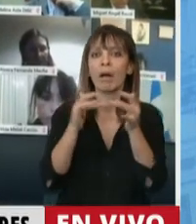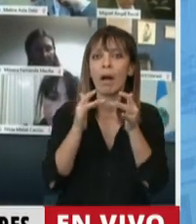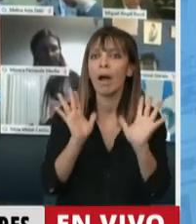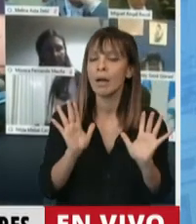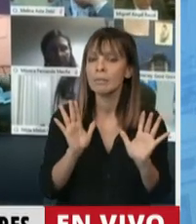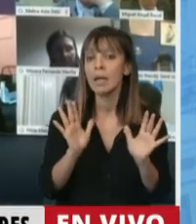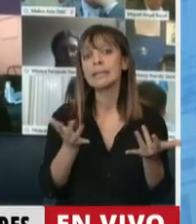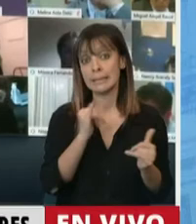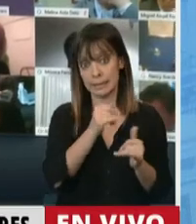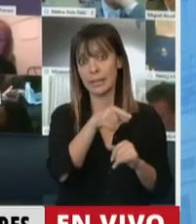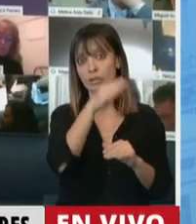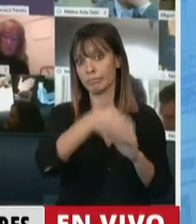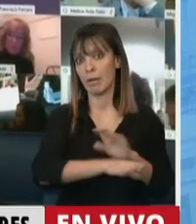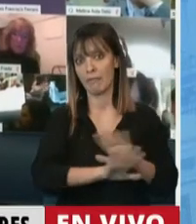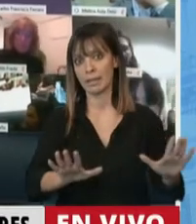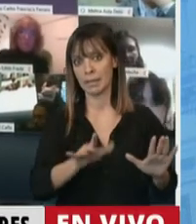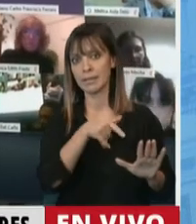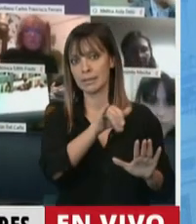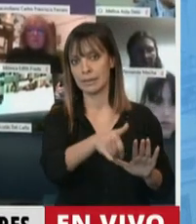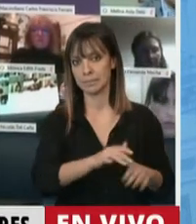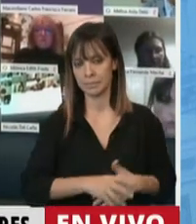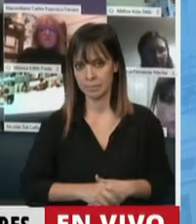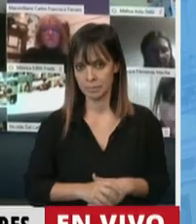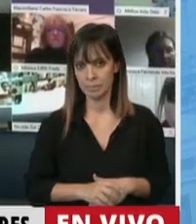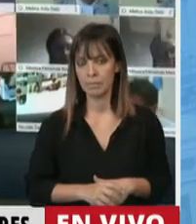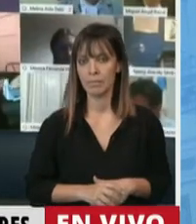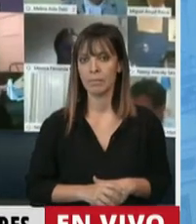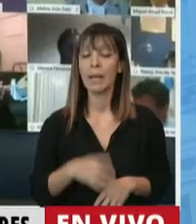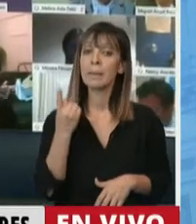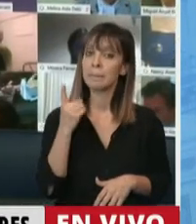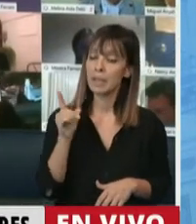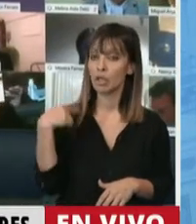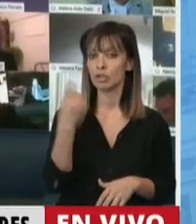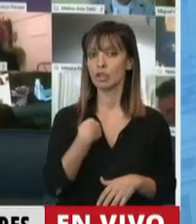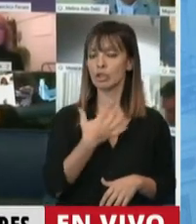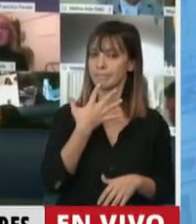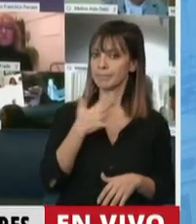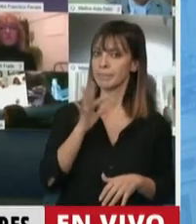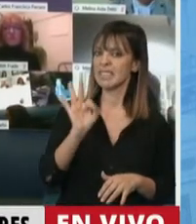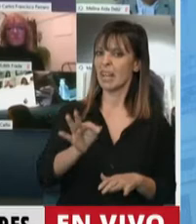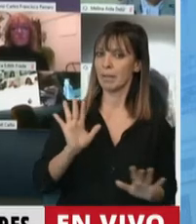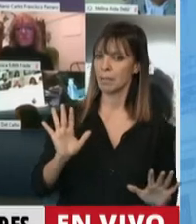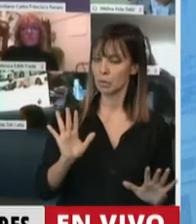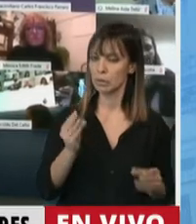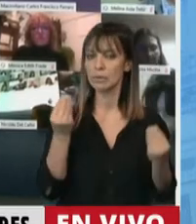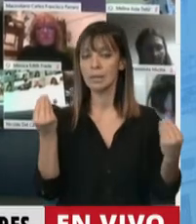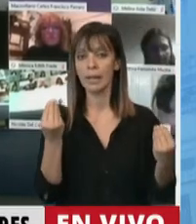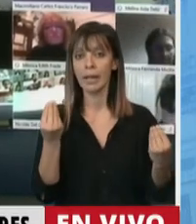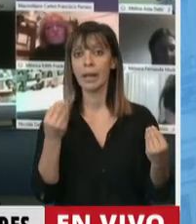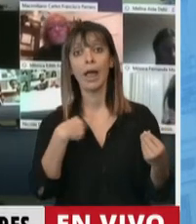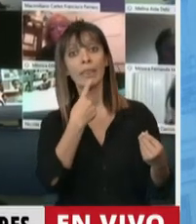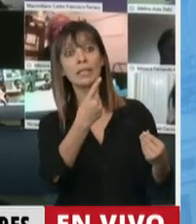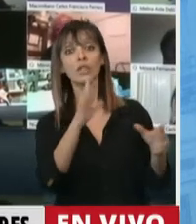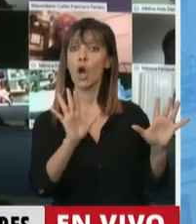Claro que sí. Ahora, sin embargo, lo que nosotros entendemos es que en nombre de los avances